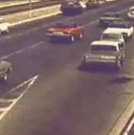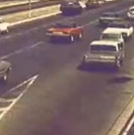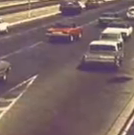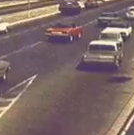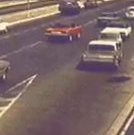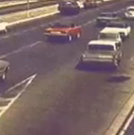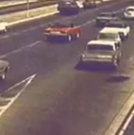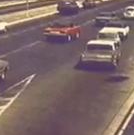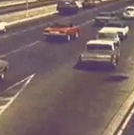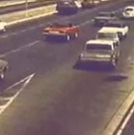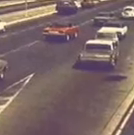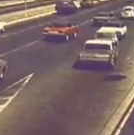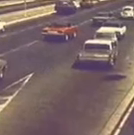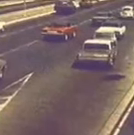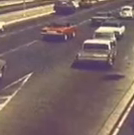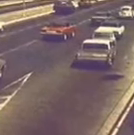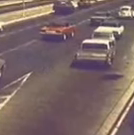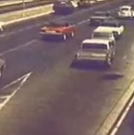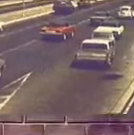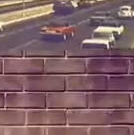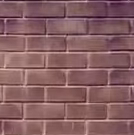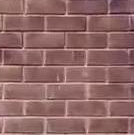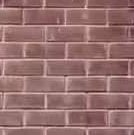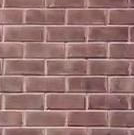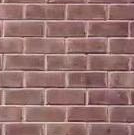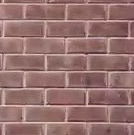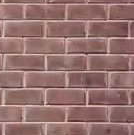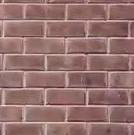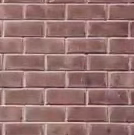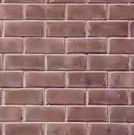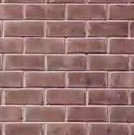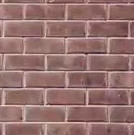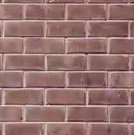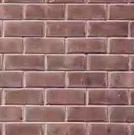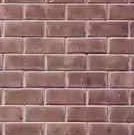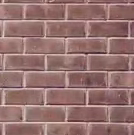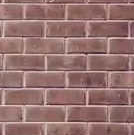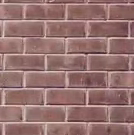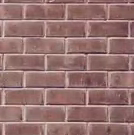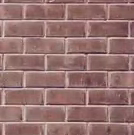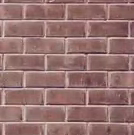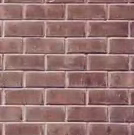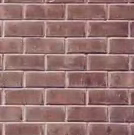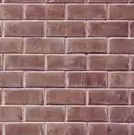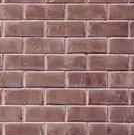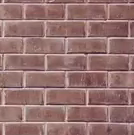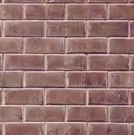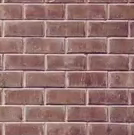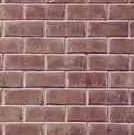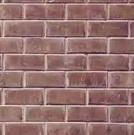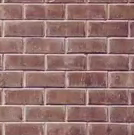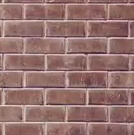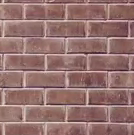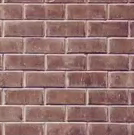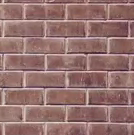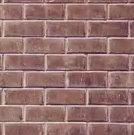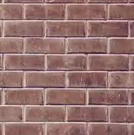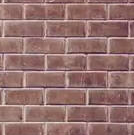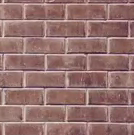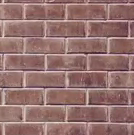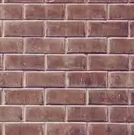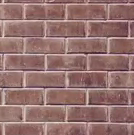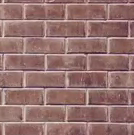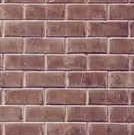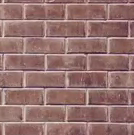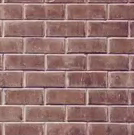de 1976 en Lima, Perú. A los 22 años se licenció en dirección de cine en la Universidad de Lima